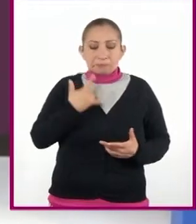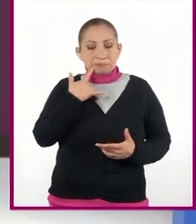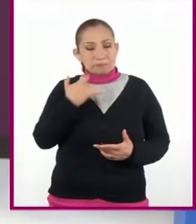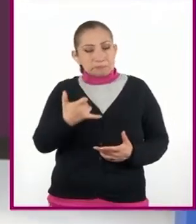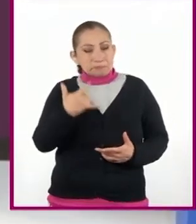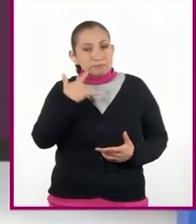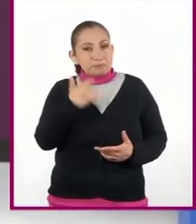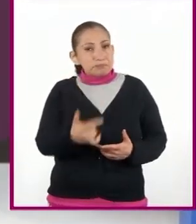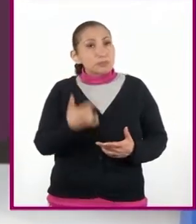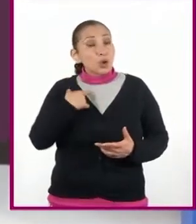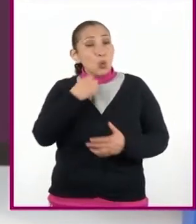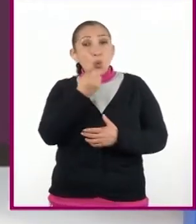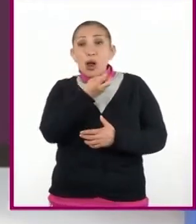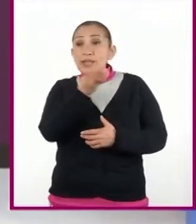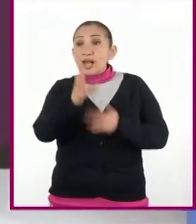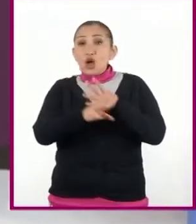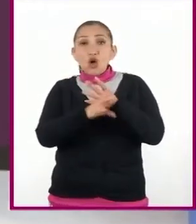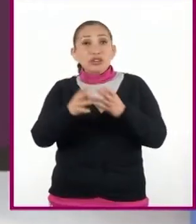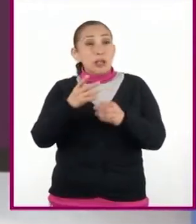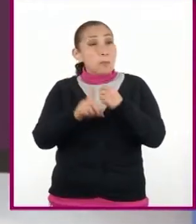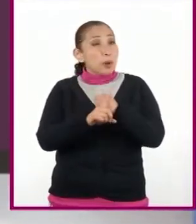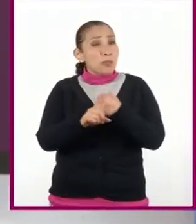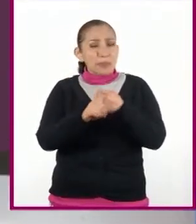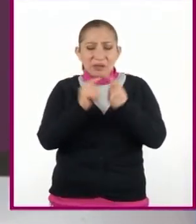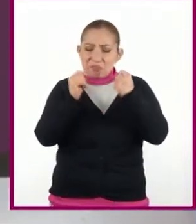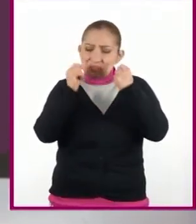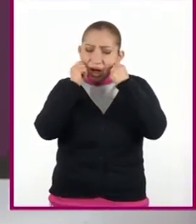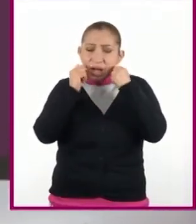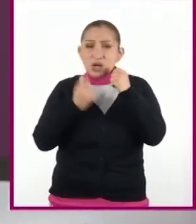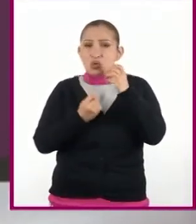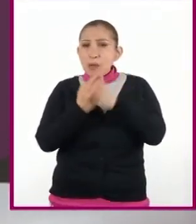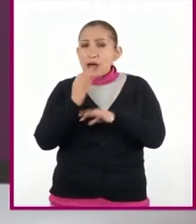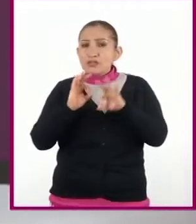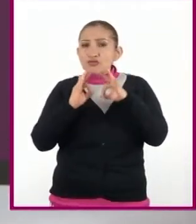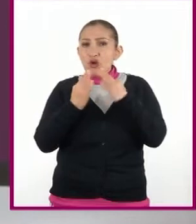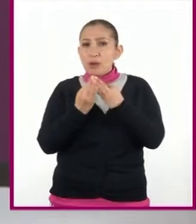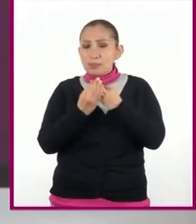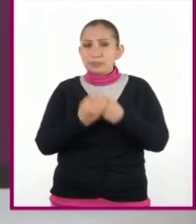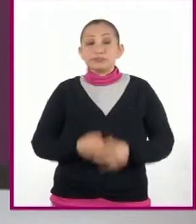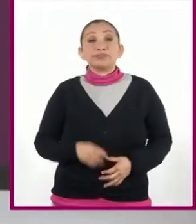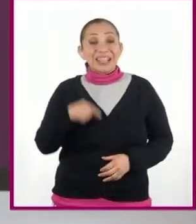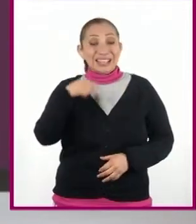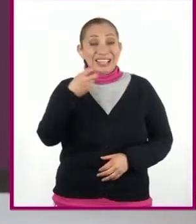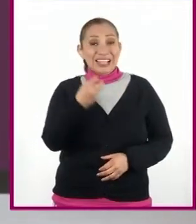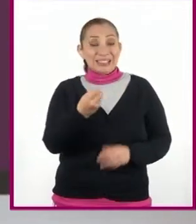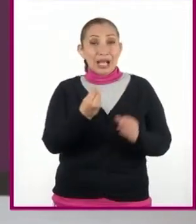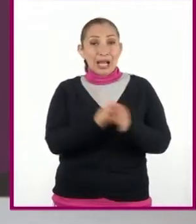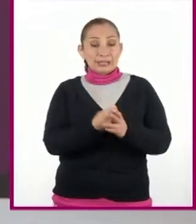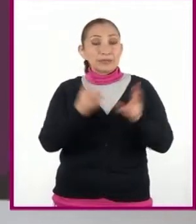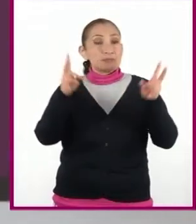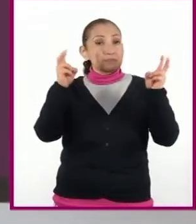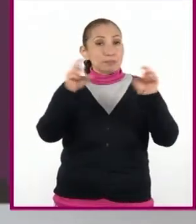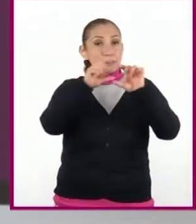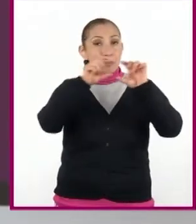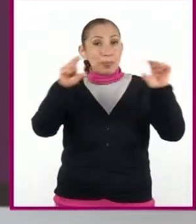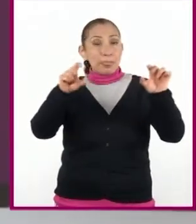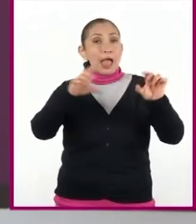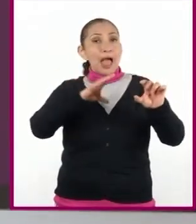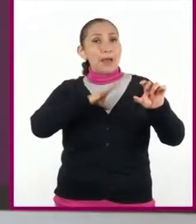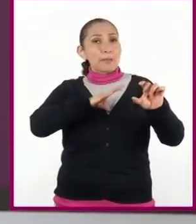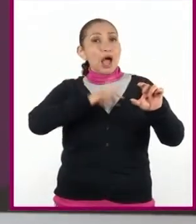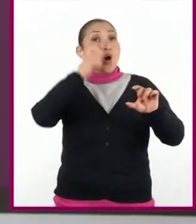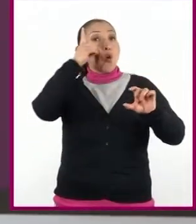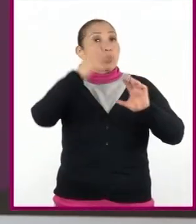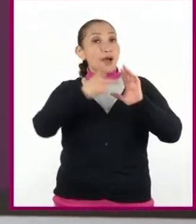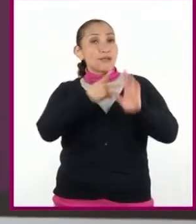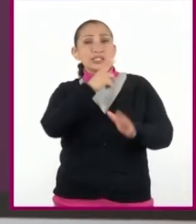enfrentar cualquier reto con nuevas habilidades y saberes. Esta sesión lleva por título Había una vez